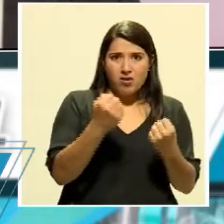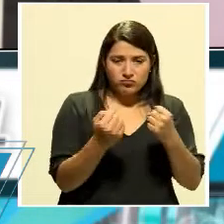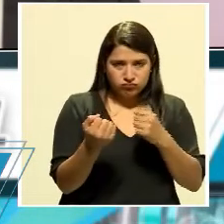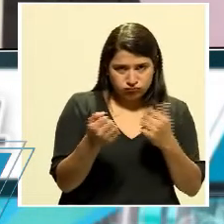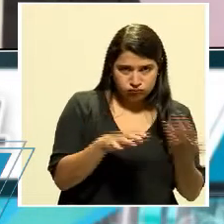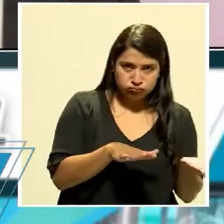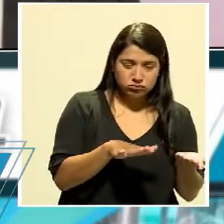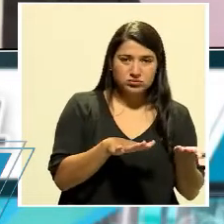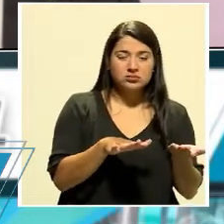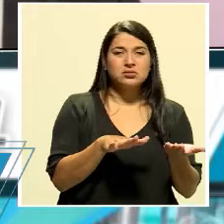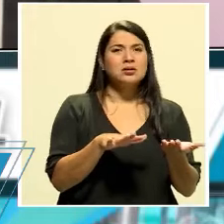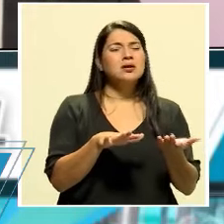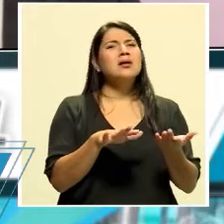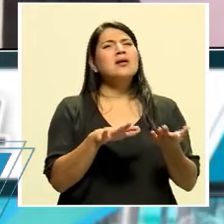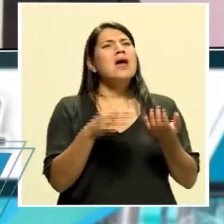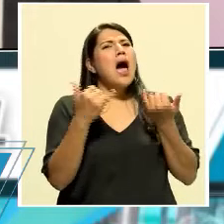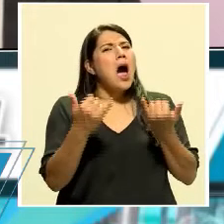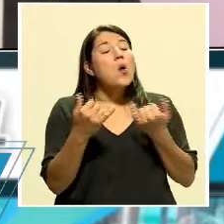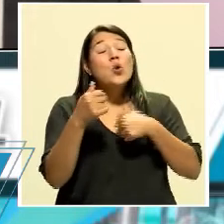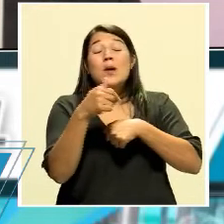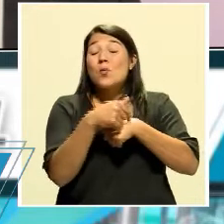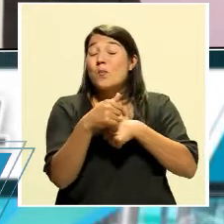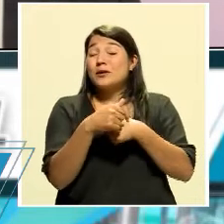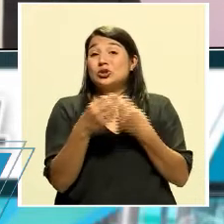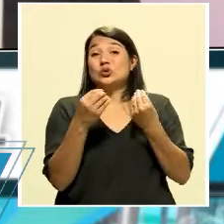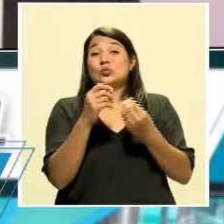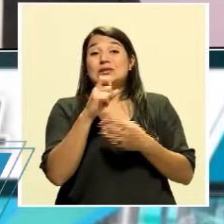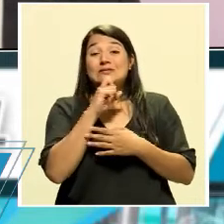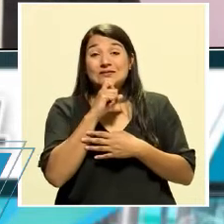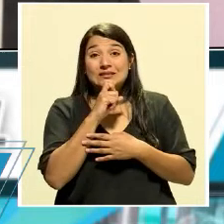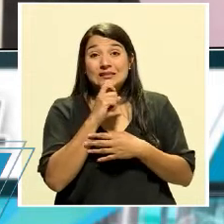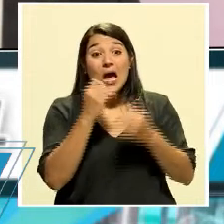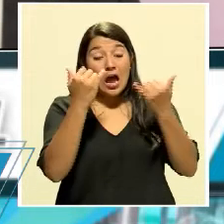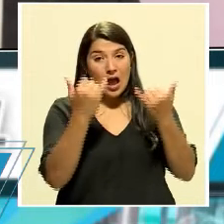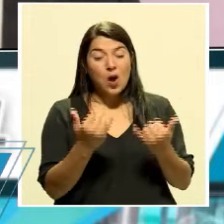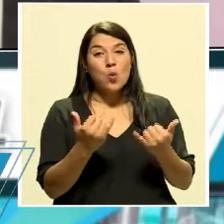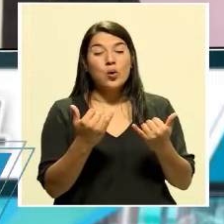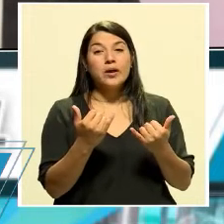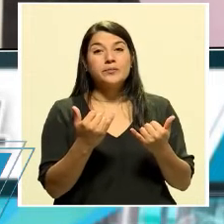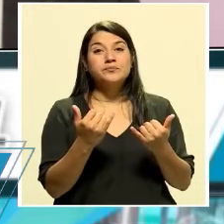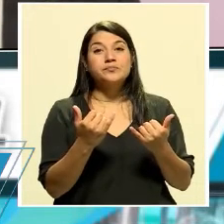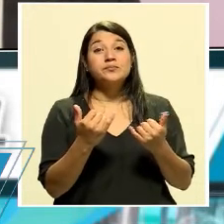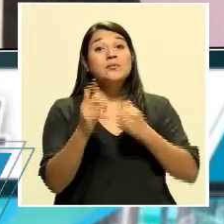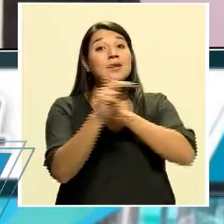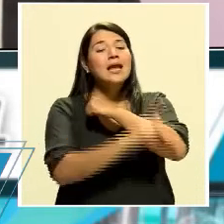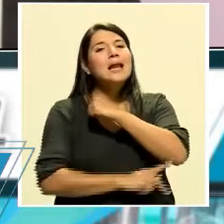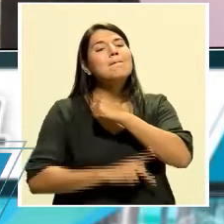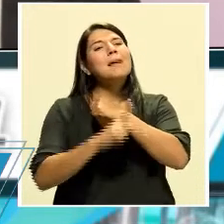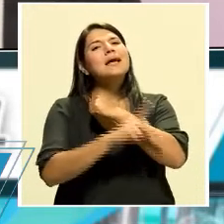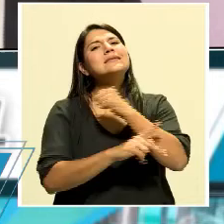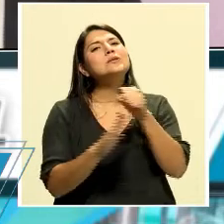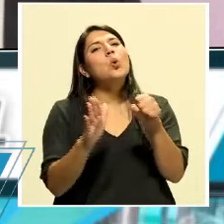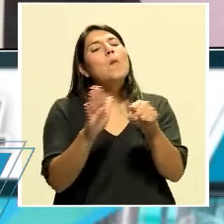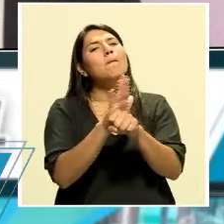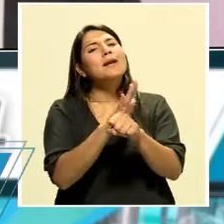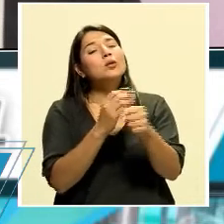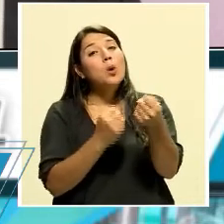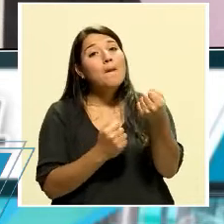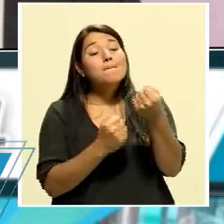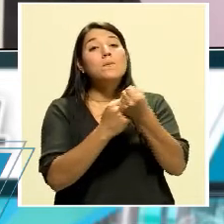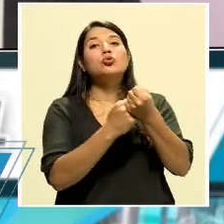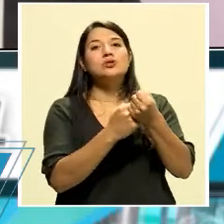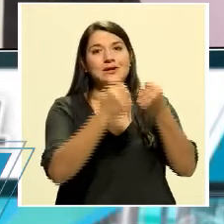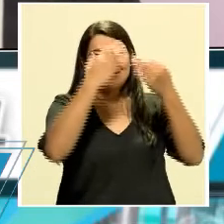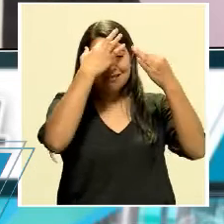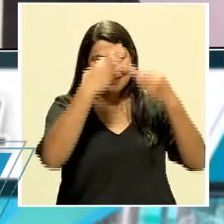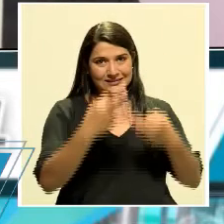¿verdad?, son momentos límites. Ahora, inicialmente, el país completo apoyaba las